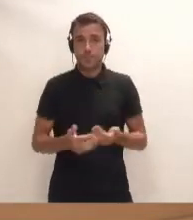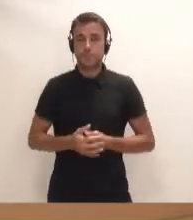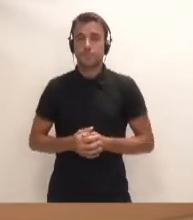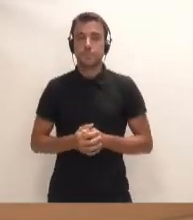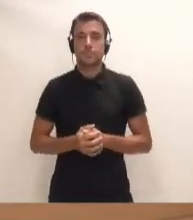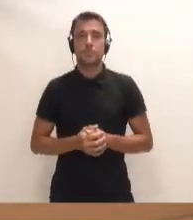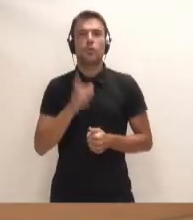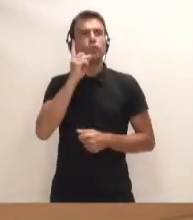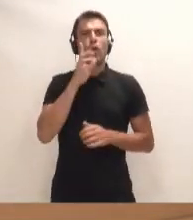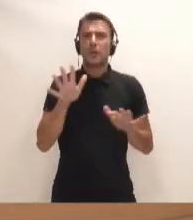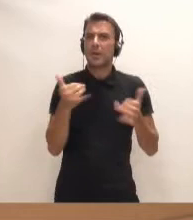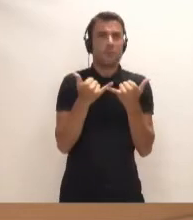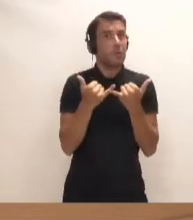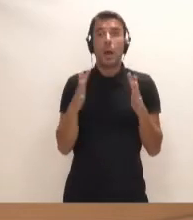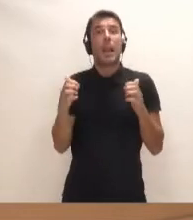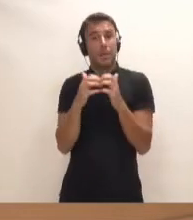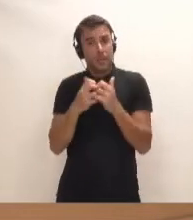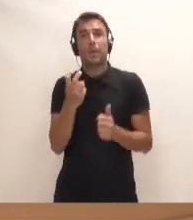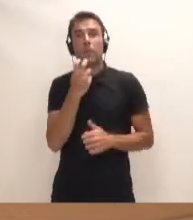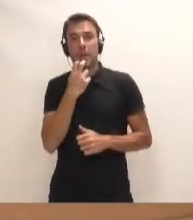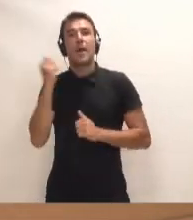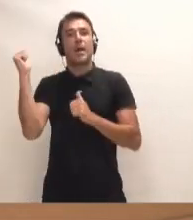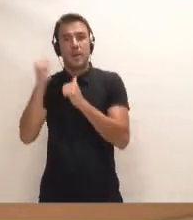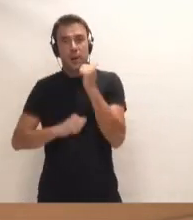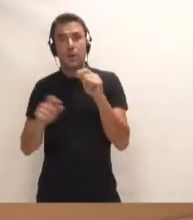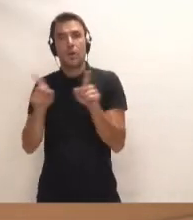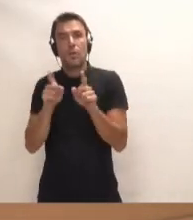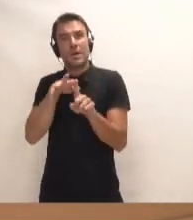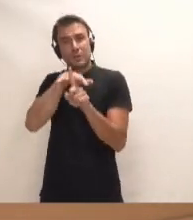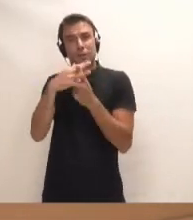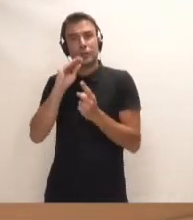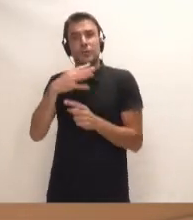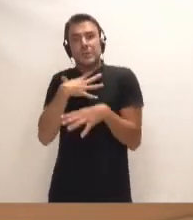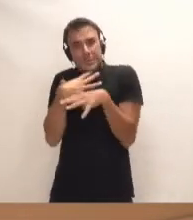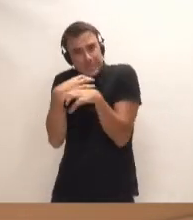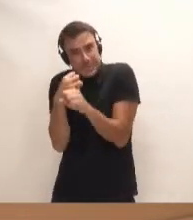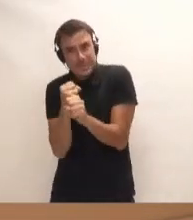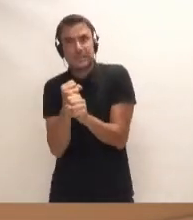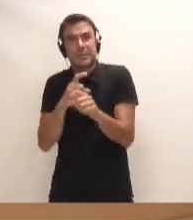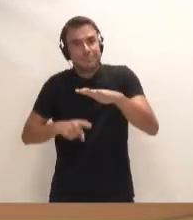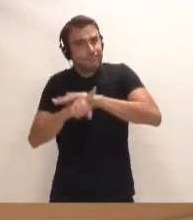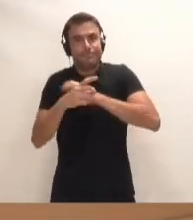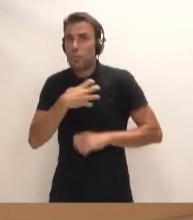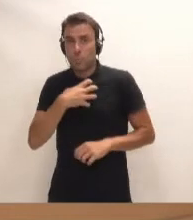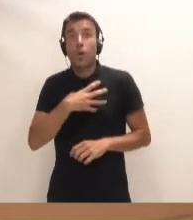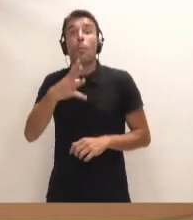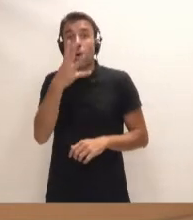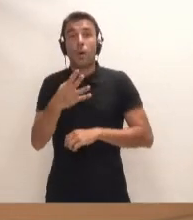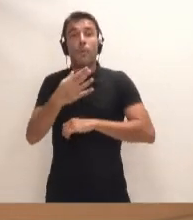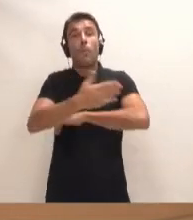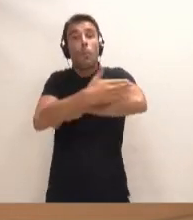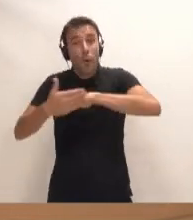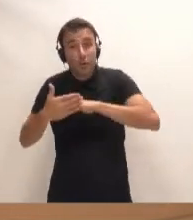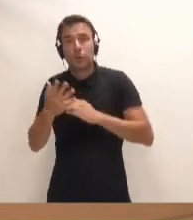Y ya no solo Tenerife, sino La Palma, La Gomere y El Hierro se ven estranguladas en su desarrollo. Porque el puerto, sea,